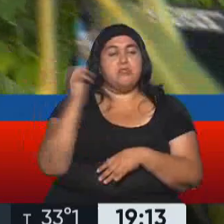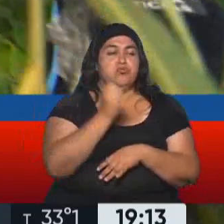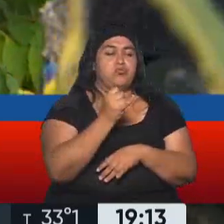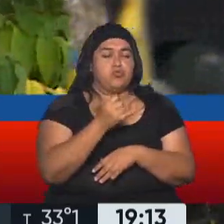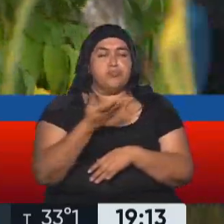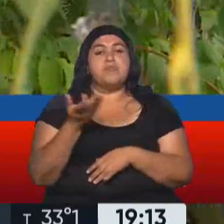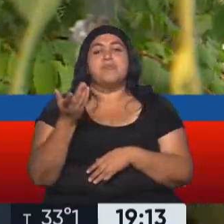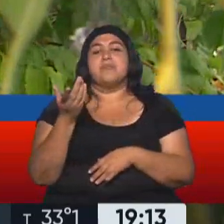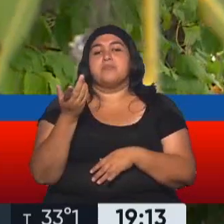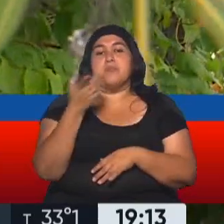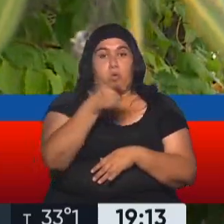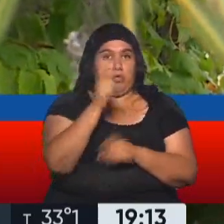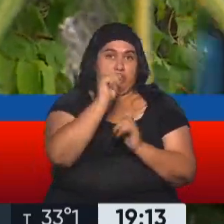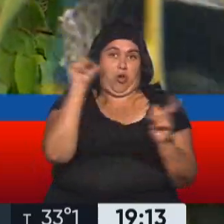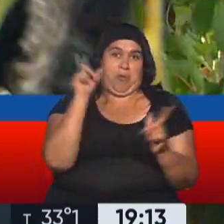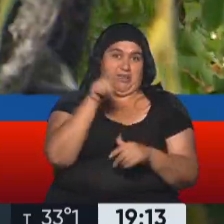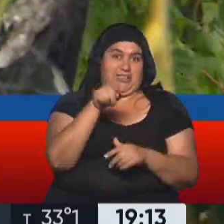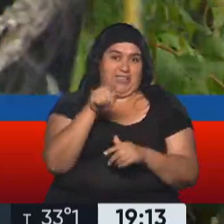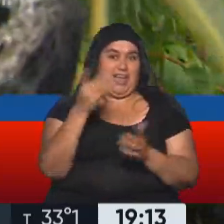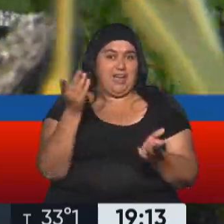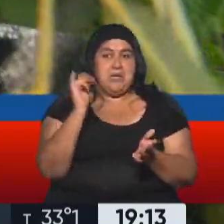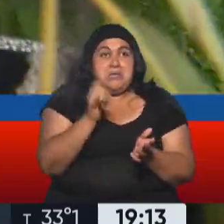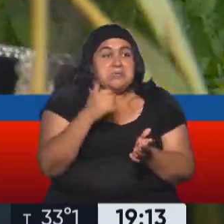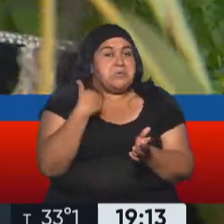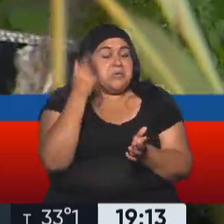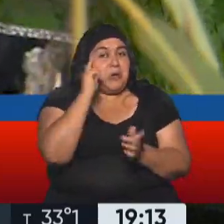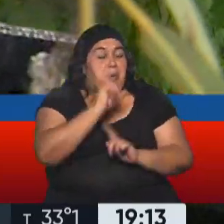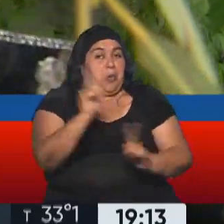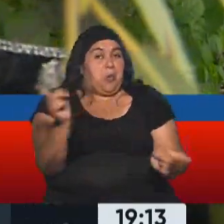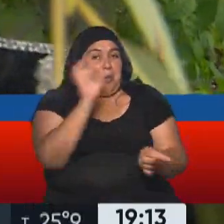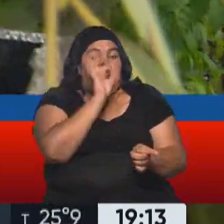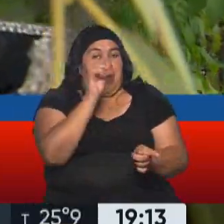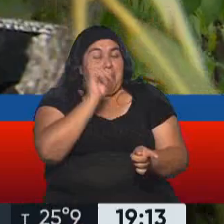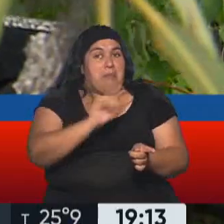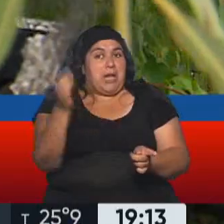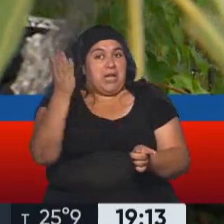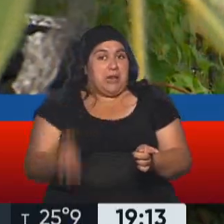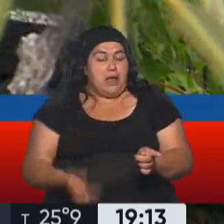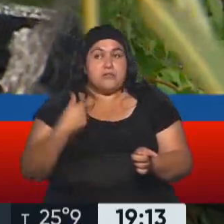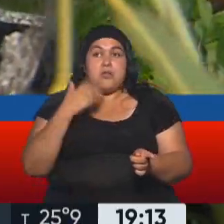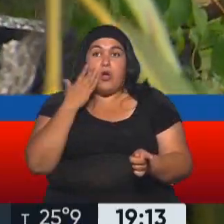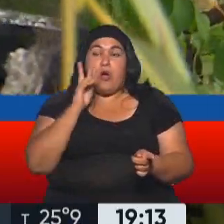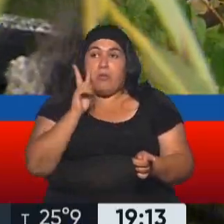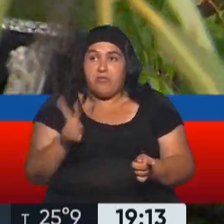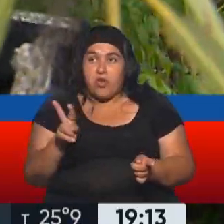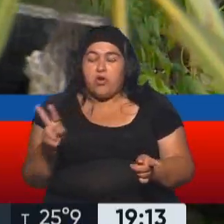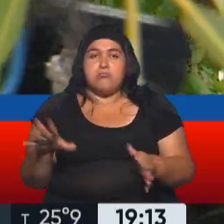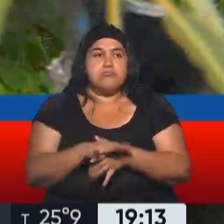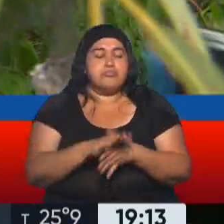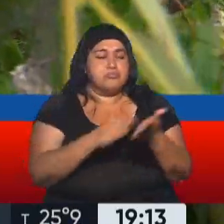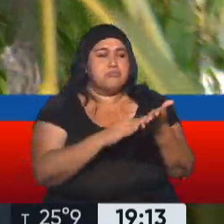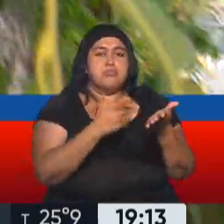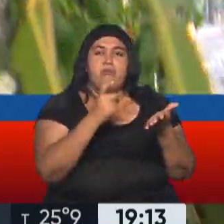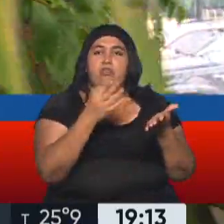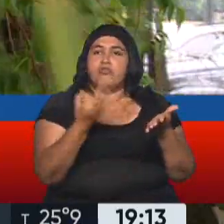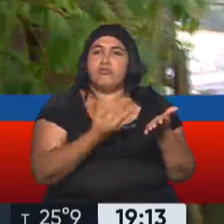Perfecto. Muy bien. ¿Usted está sorprendido usted que apareció acá? Sí, porque en lo que menos me imaginé que era ella. Hoy la vi bien y era ella. Y era ella. Perfecto. Bueno, muchísimas gracias.